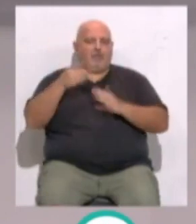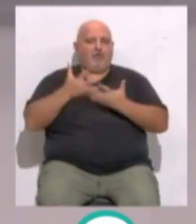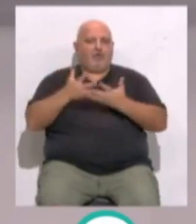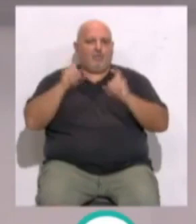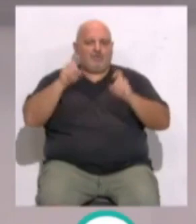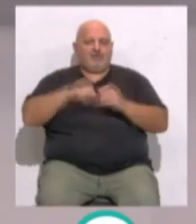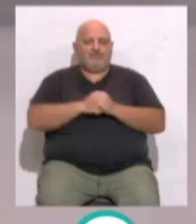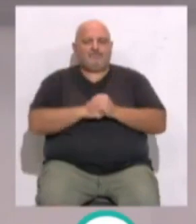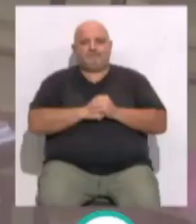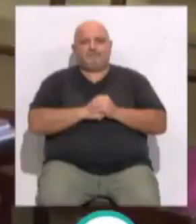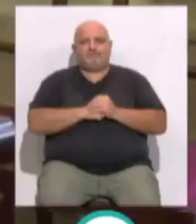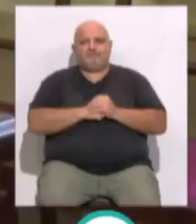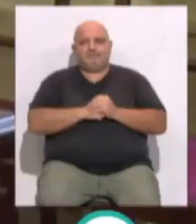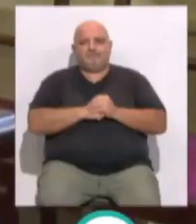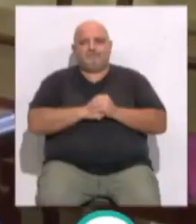oferta educativa.